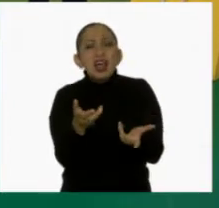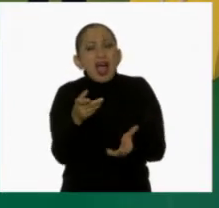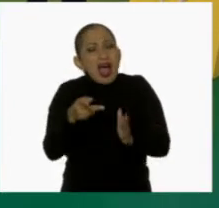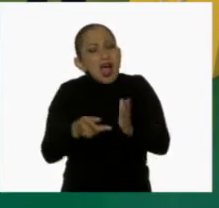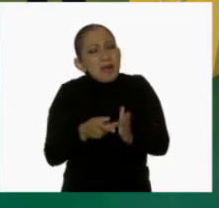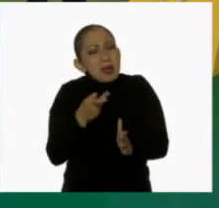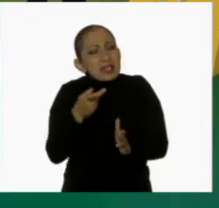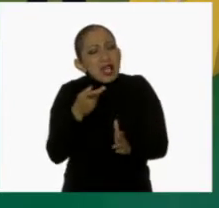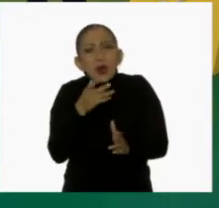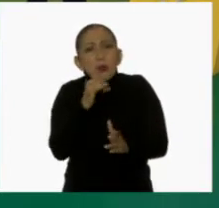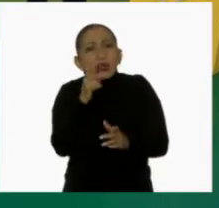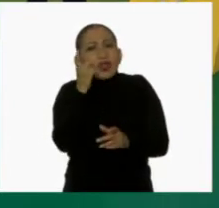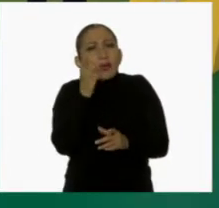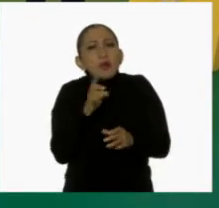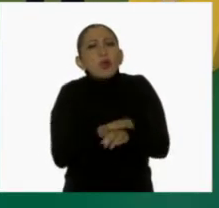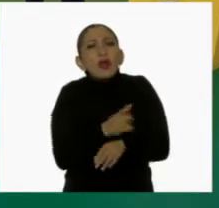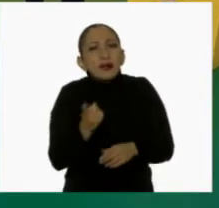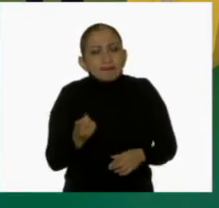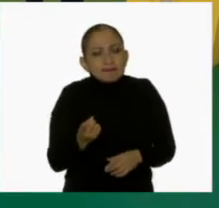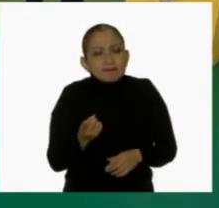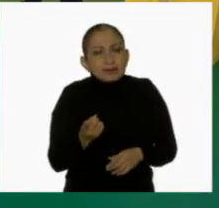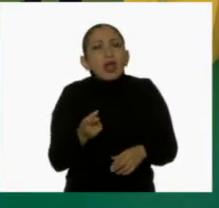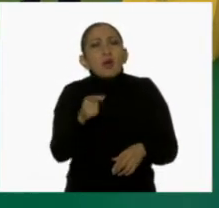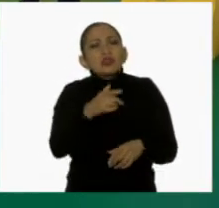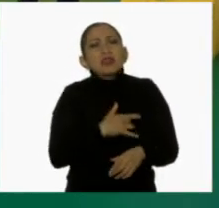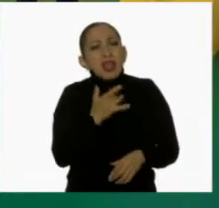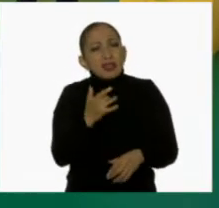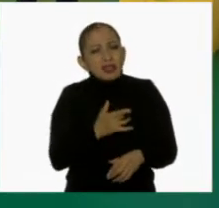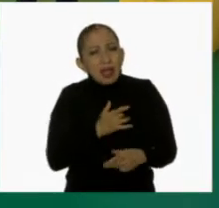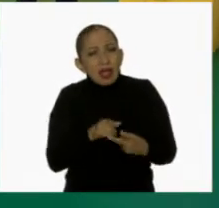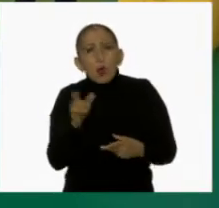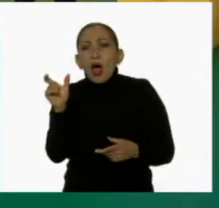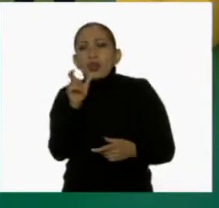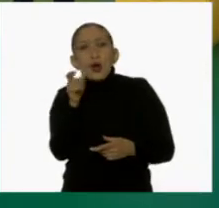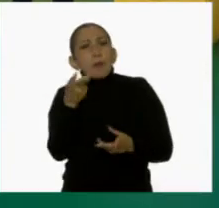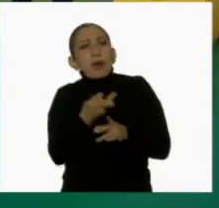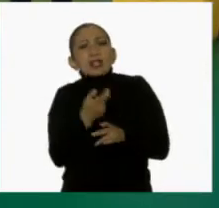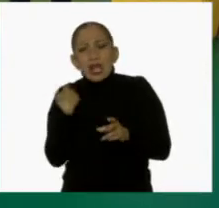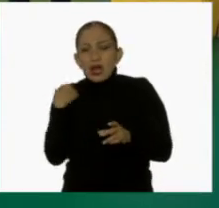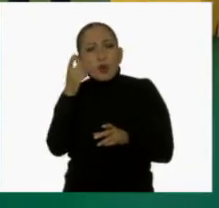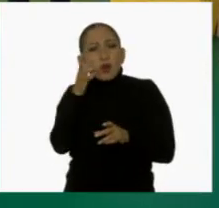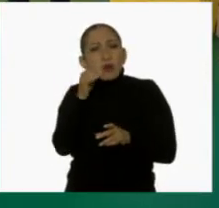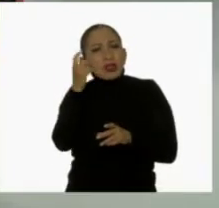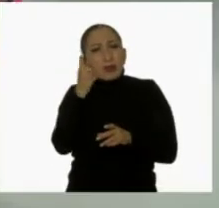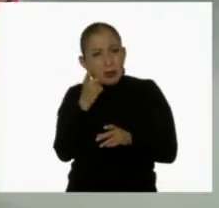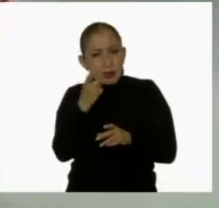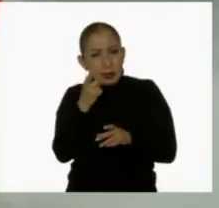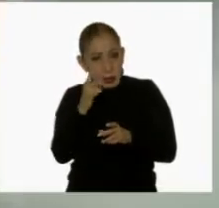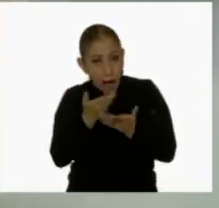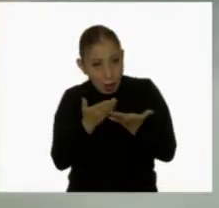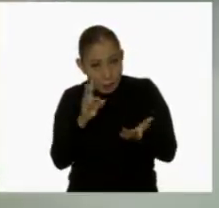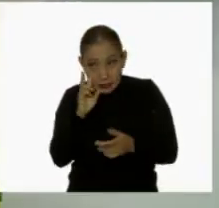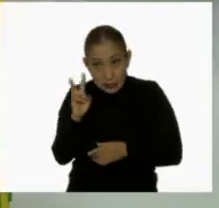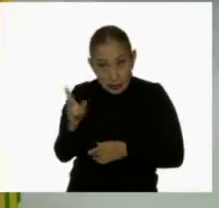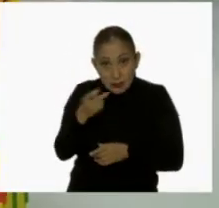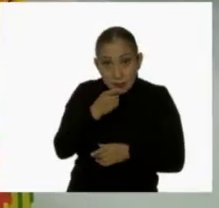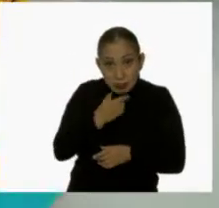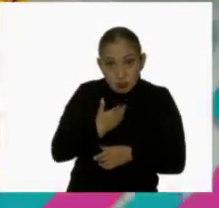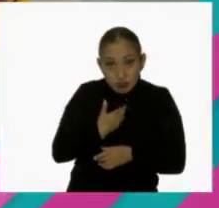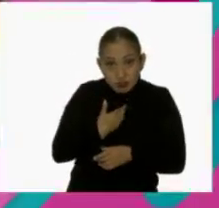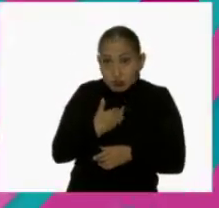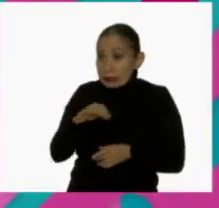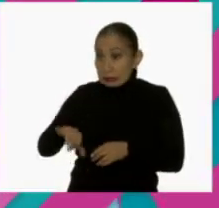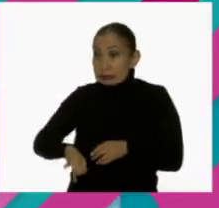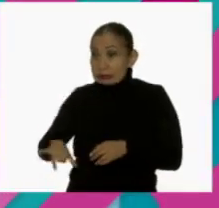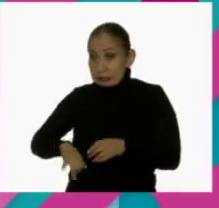veces no puedan dormir? ¿Cómo se sienten cuando eso pasa? ¿Qué les parece si lo vamos a ver? Me parece